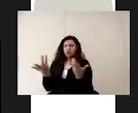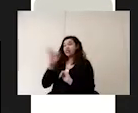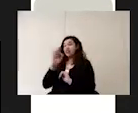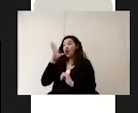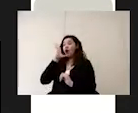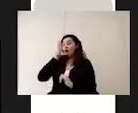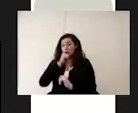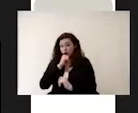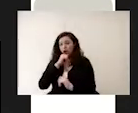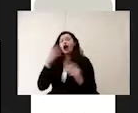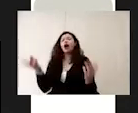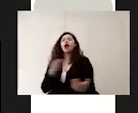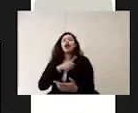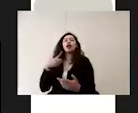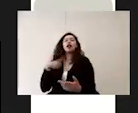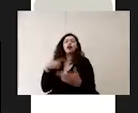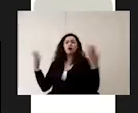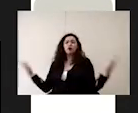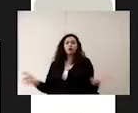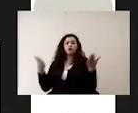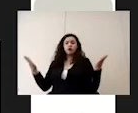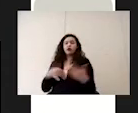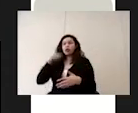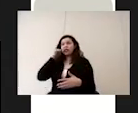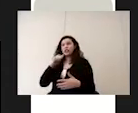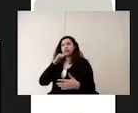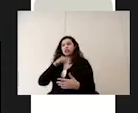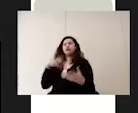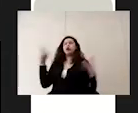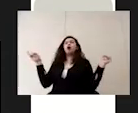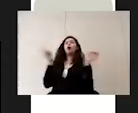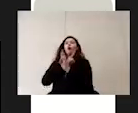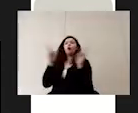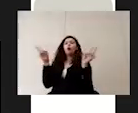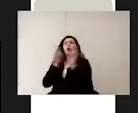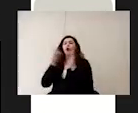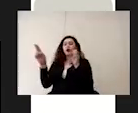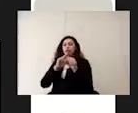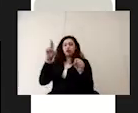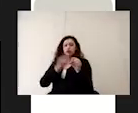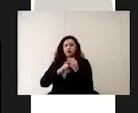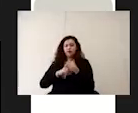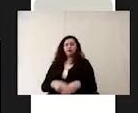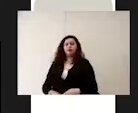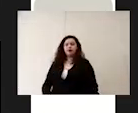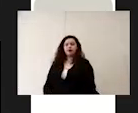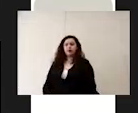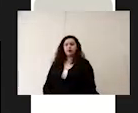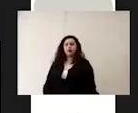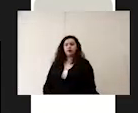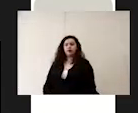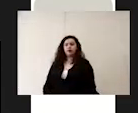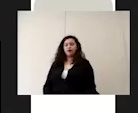se debe promover en todo momento la ventilación natural es decir